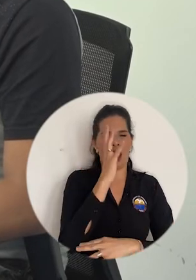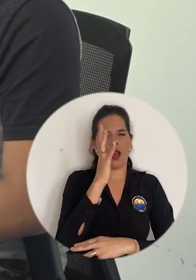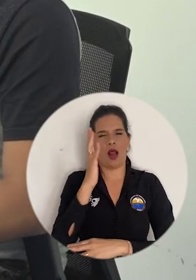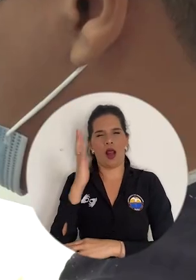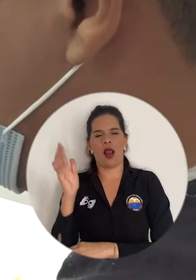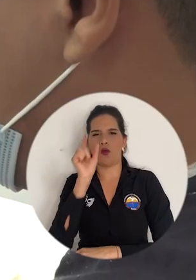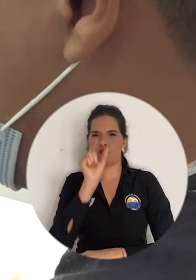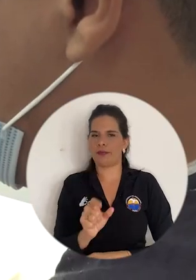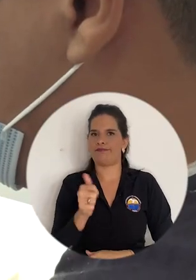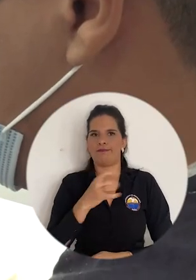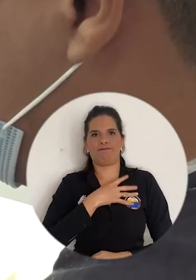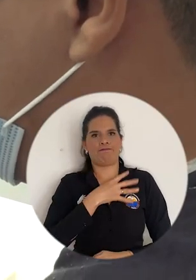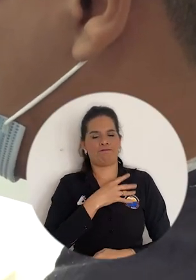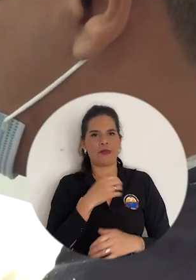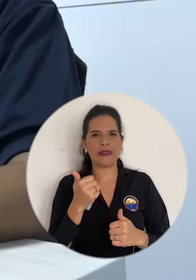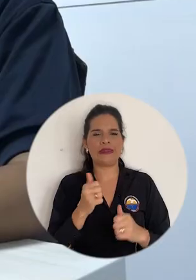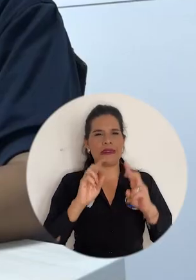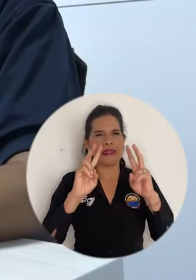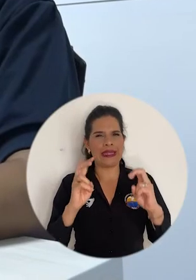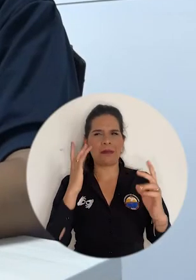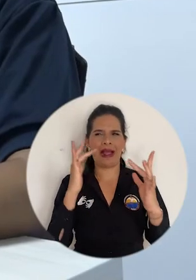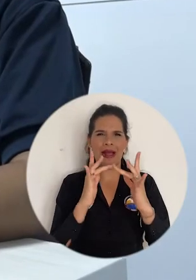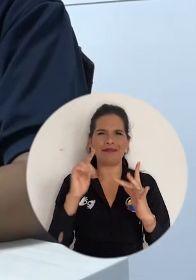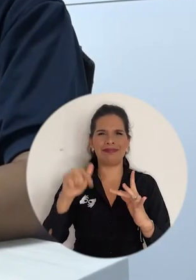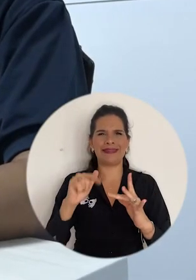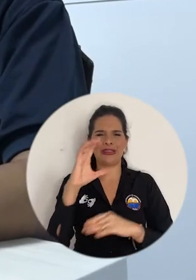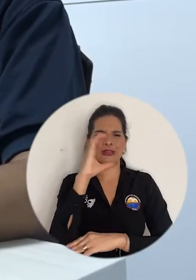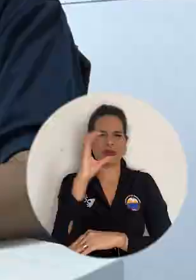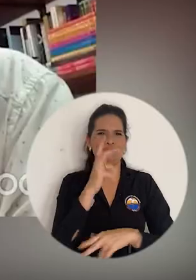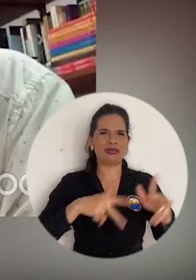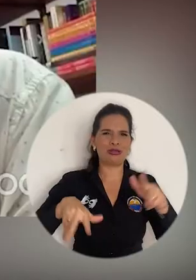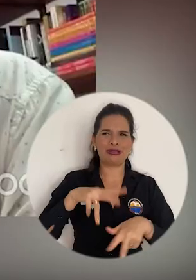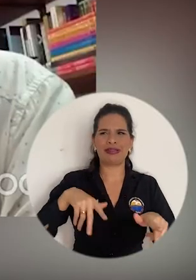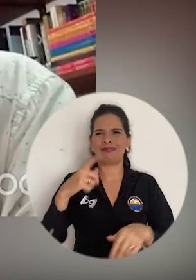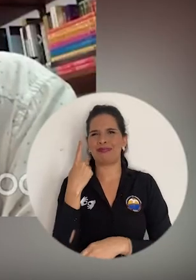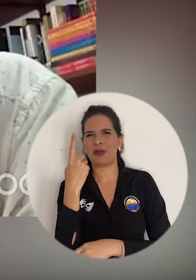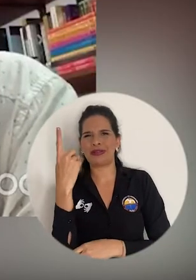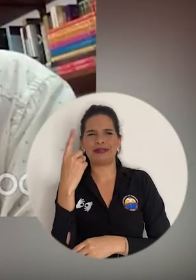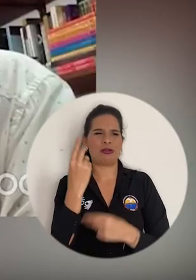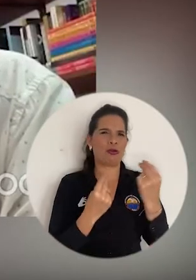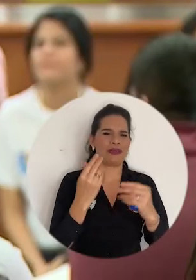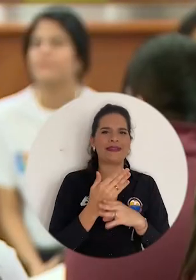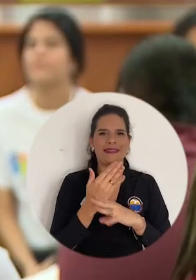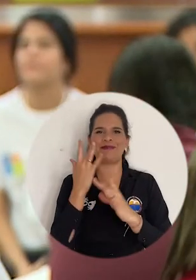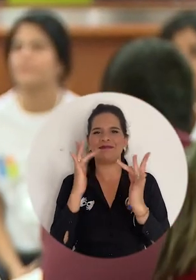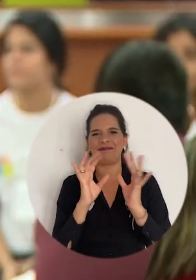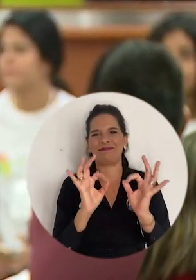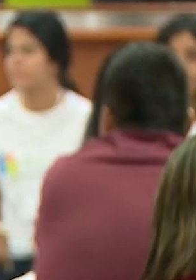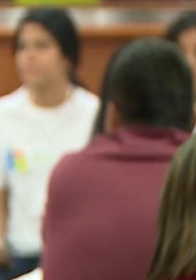a todas esas incertidumbres y aspectos de problemáticas sociales, políticas, económicas.